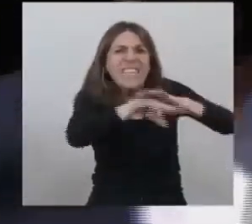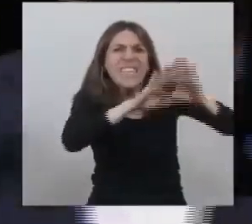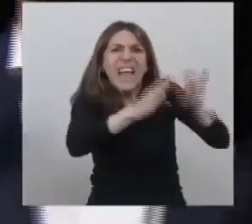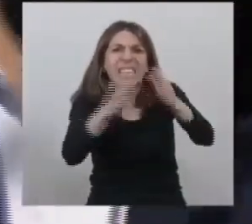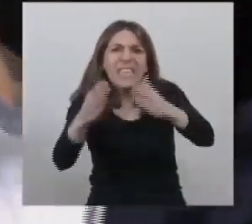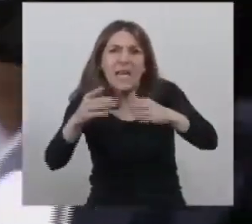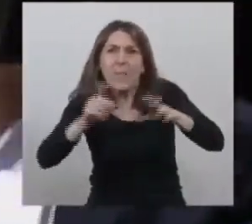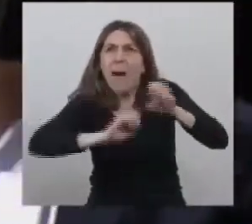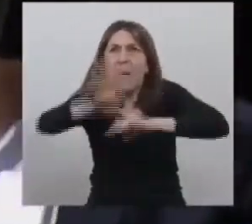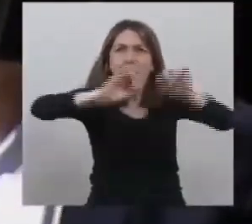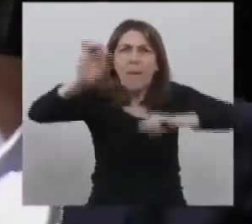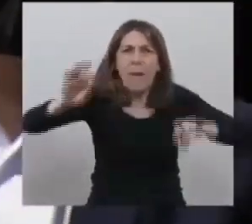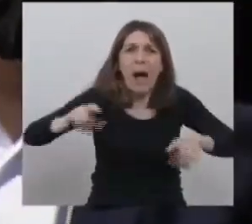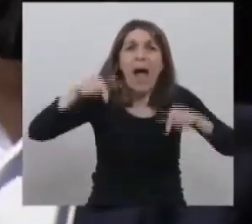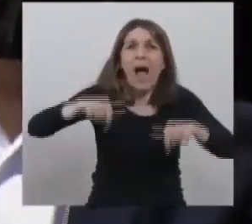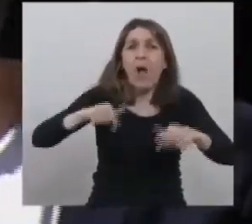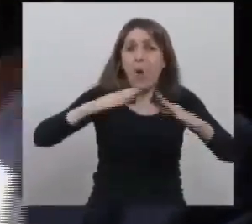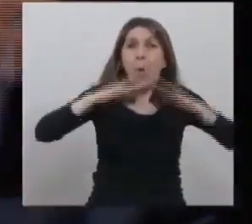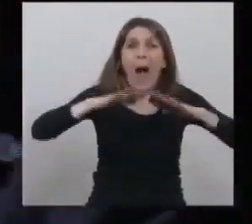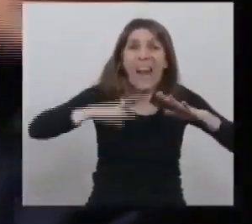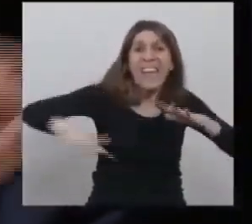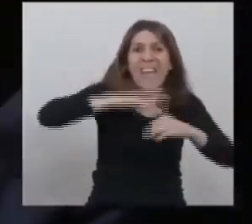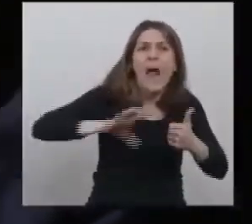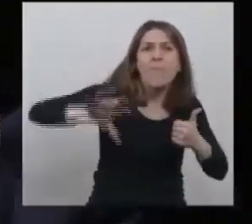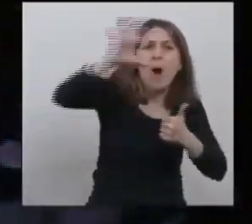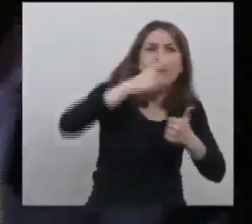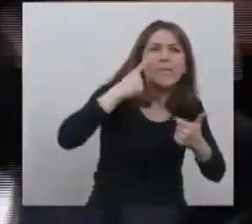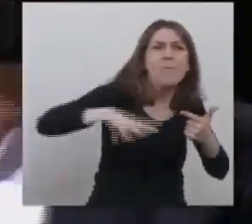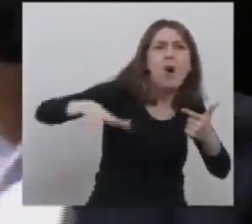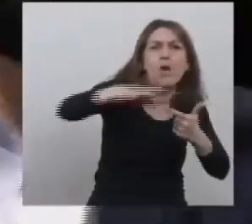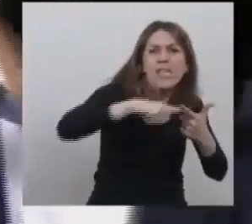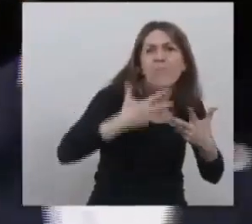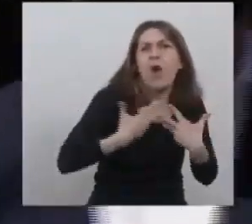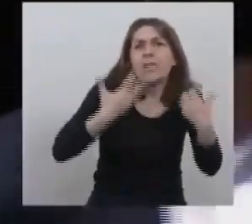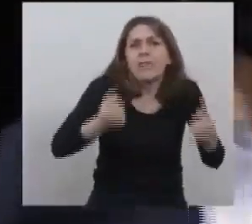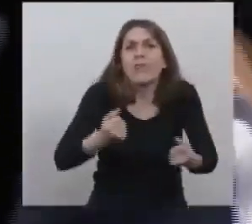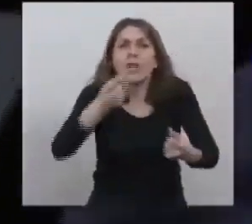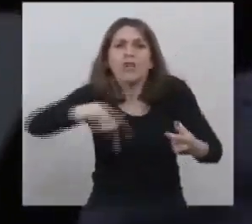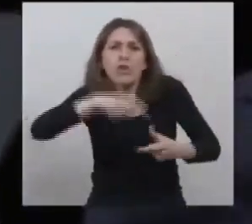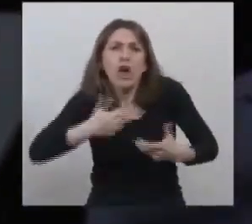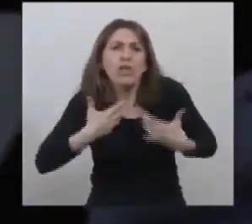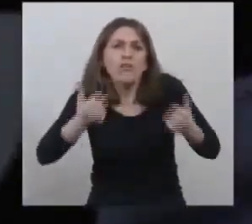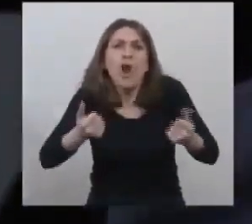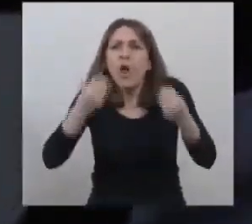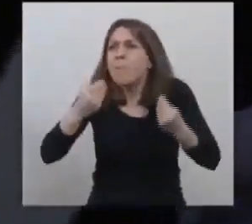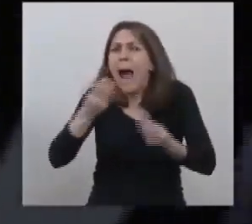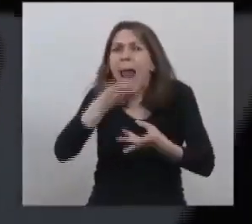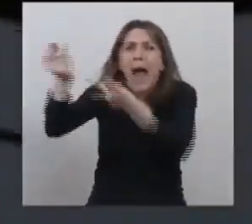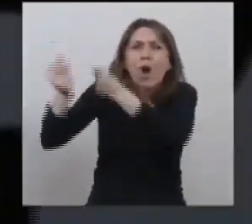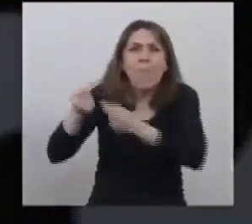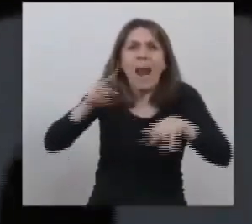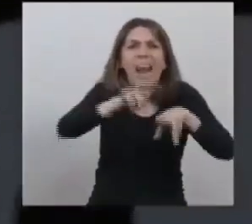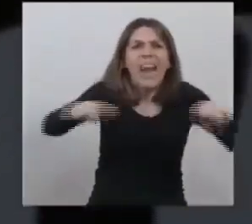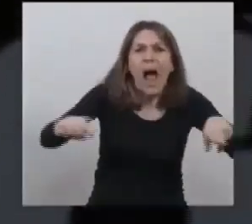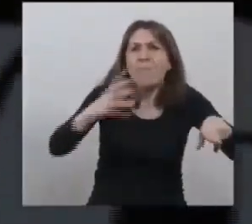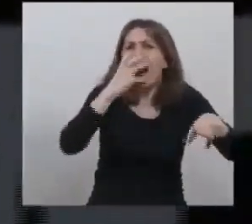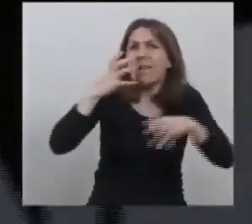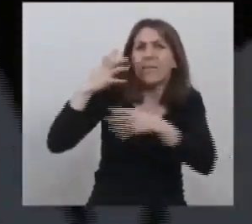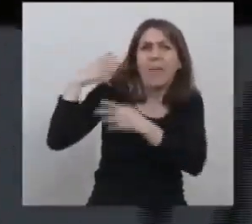hablando en esa cuarentena cada provincia y cada municipio hizo su esfuerzo por sumar más camas y por sumar respiradores